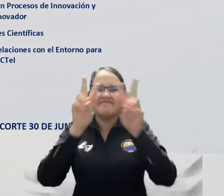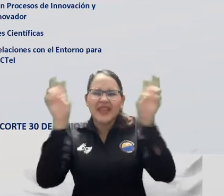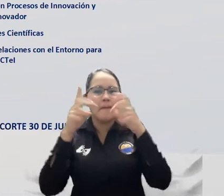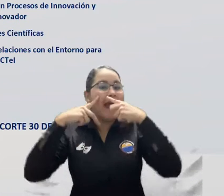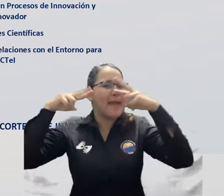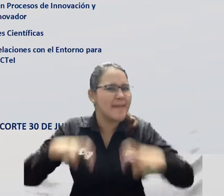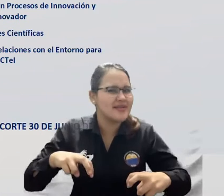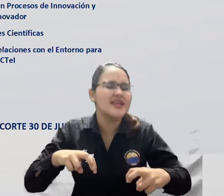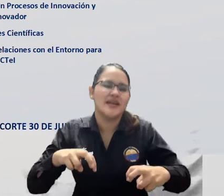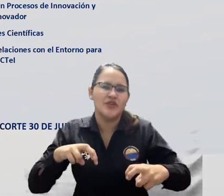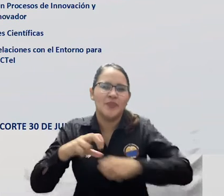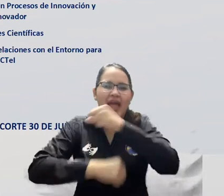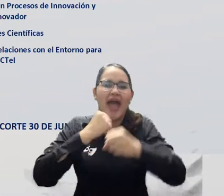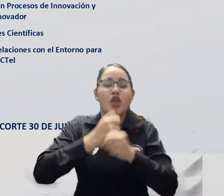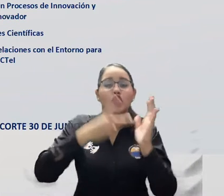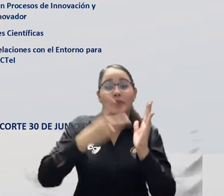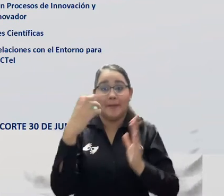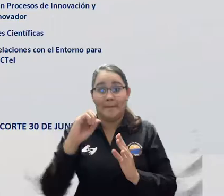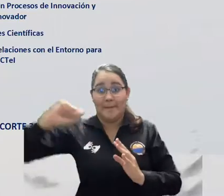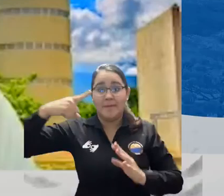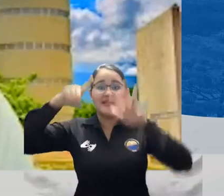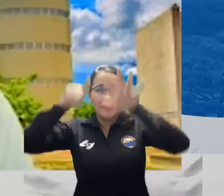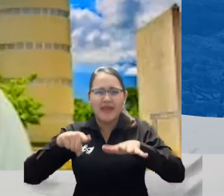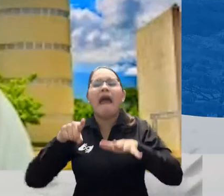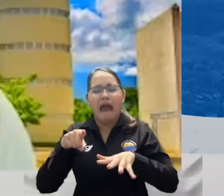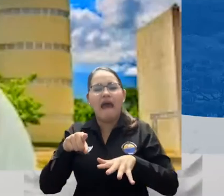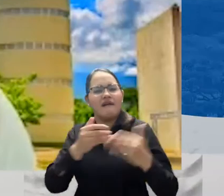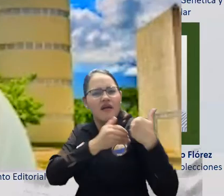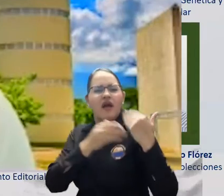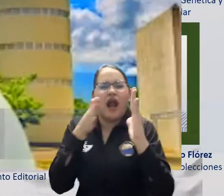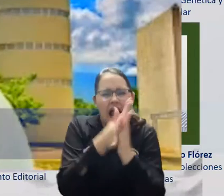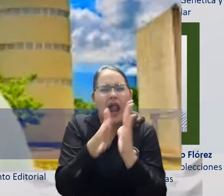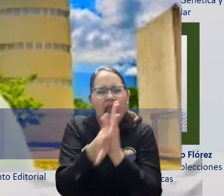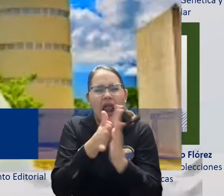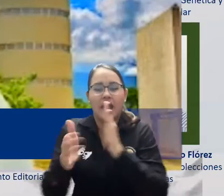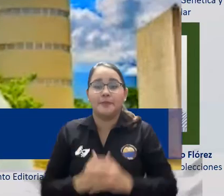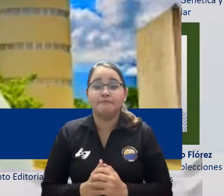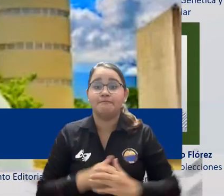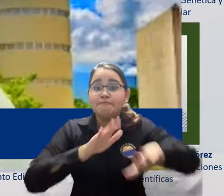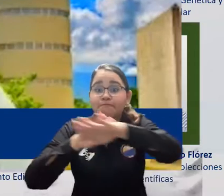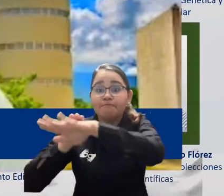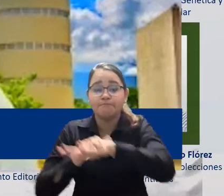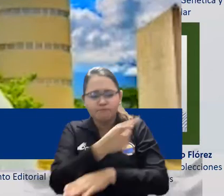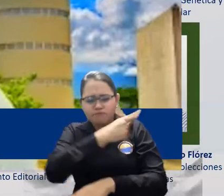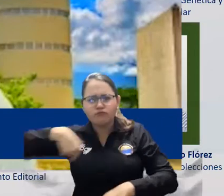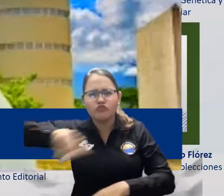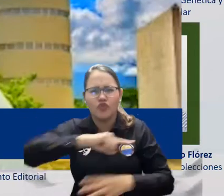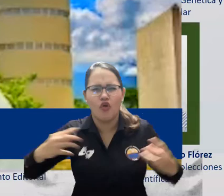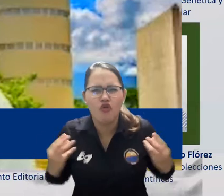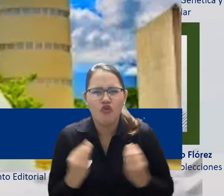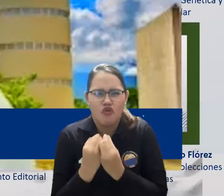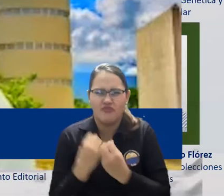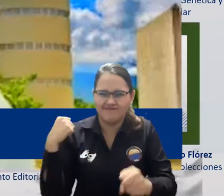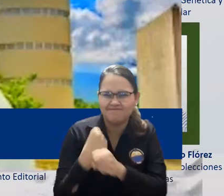investigación en el primer semestre de 2020. Este informe de gestión lo hemos preparado con todo el